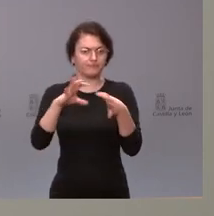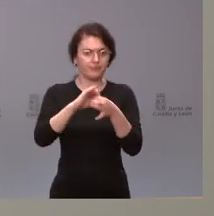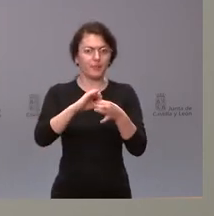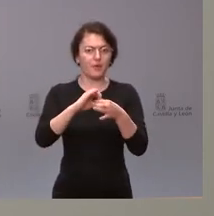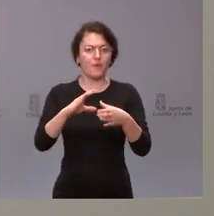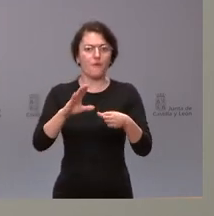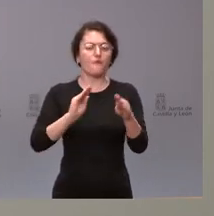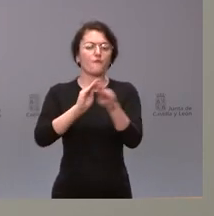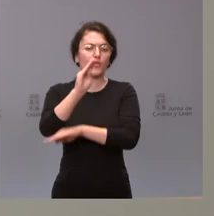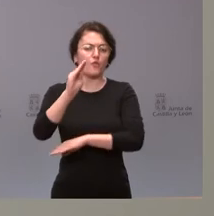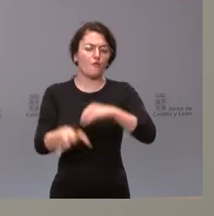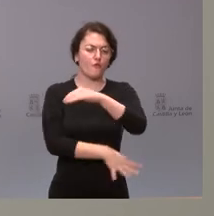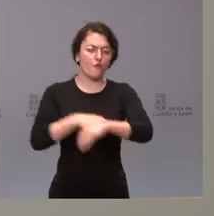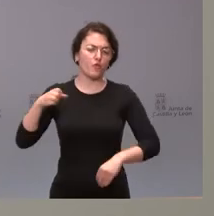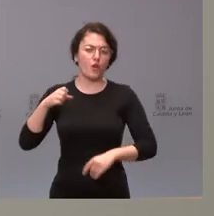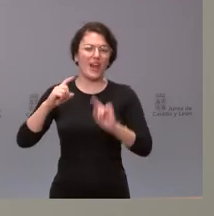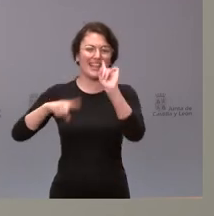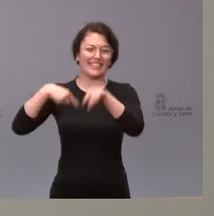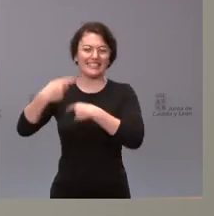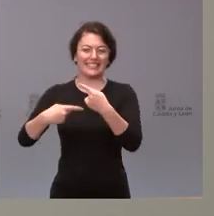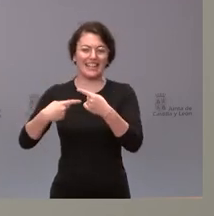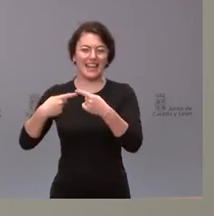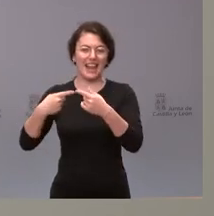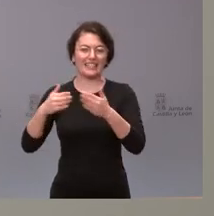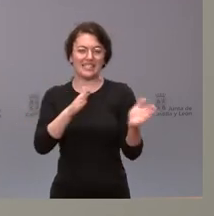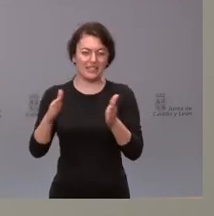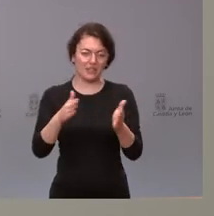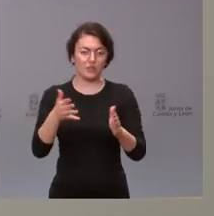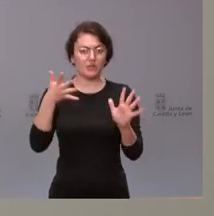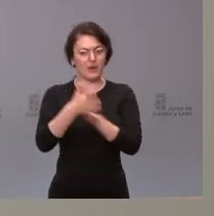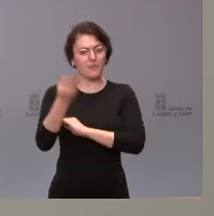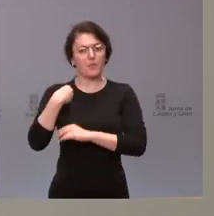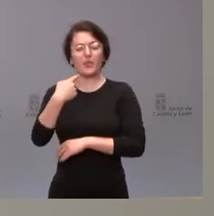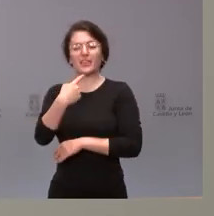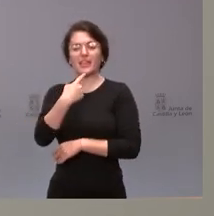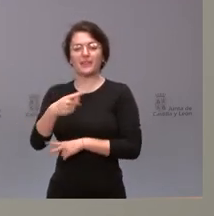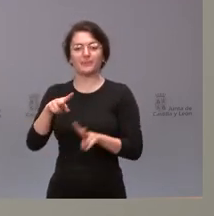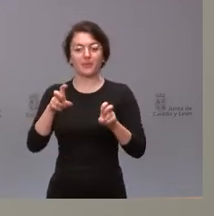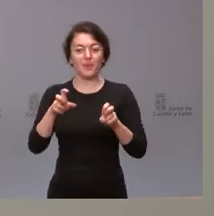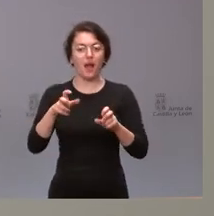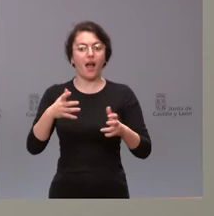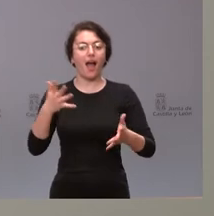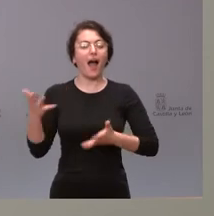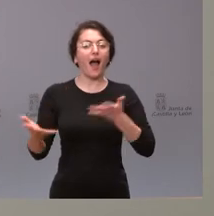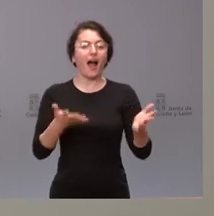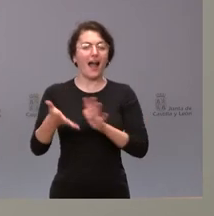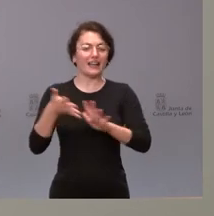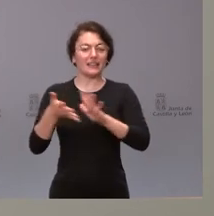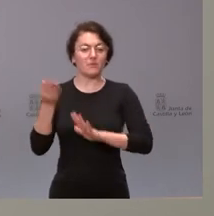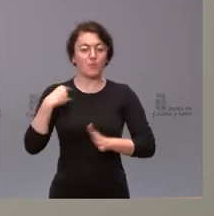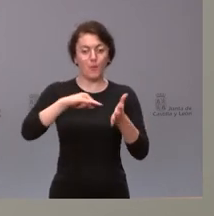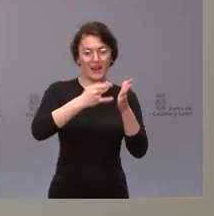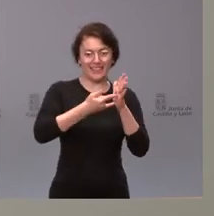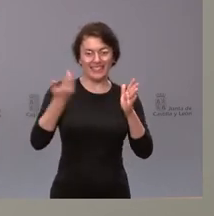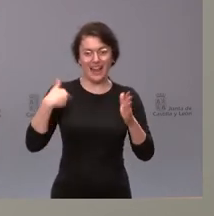en lo que planteaba usted, que me decía que FECALE apuntaba a la oportunidad de agilizar todo lo que es el plan que hemos aprobado a este respecto. En